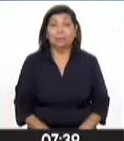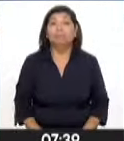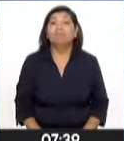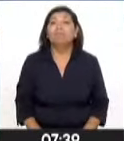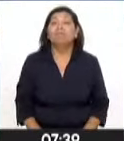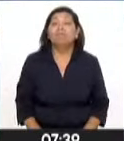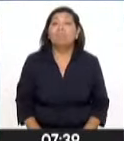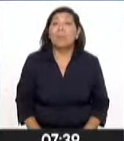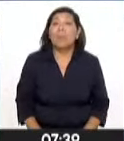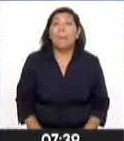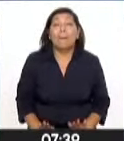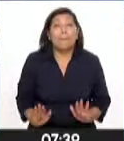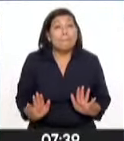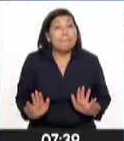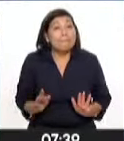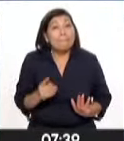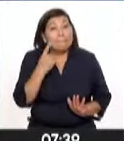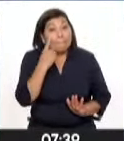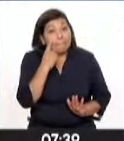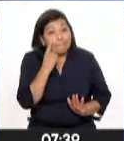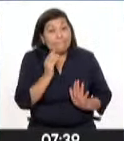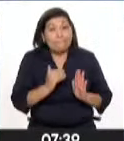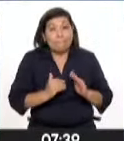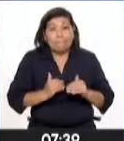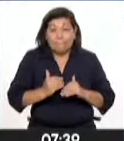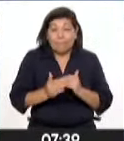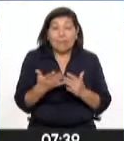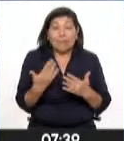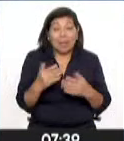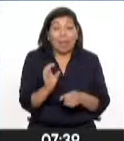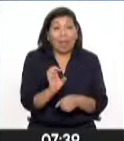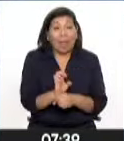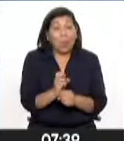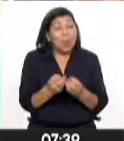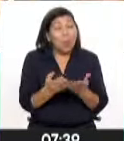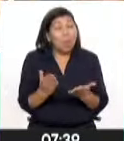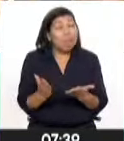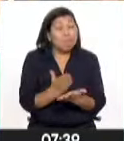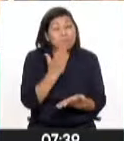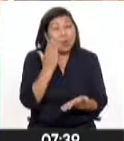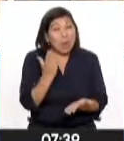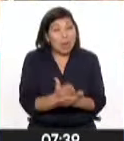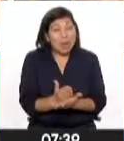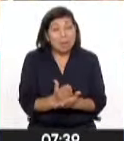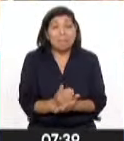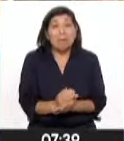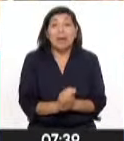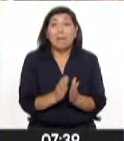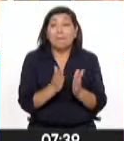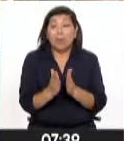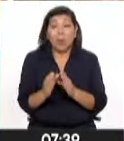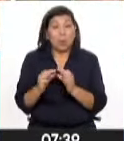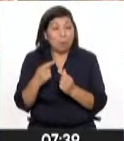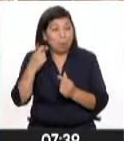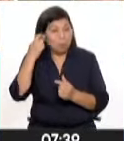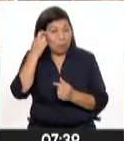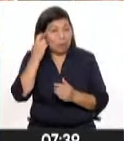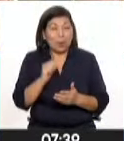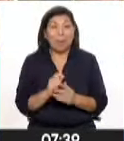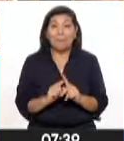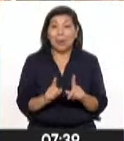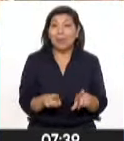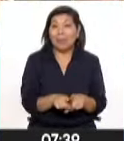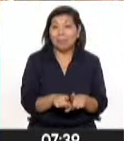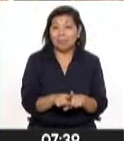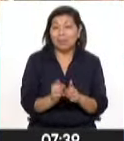Bueno, hay que destacar que ya Ecuador estaba bastante convulsionado por el lado político, pero